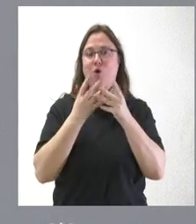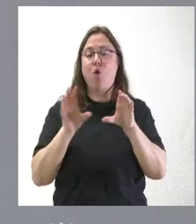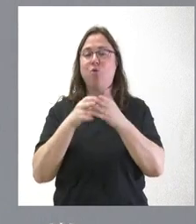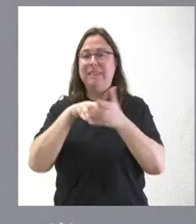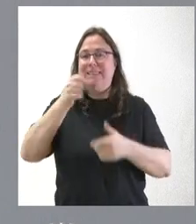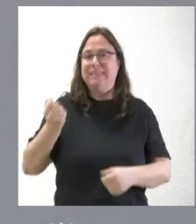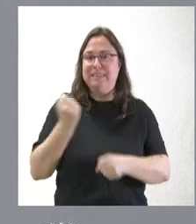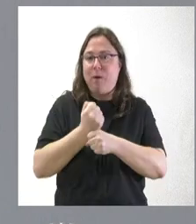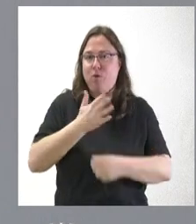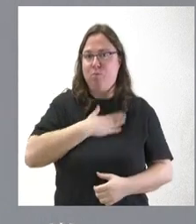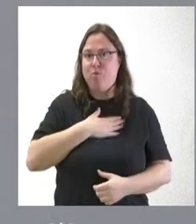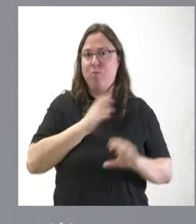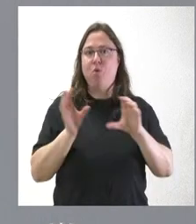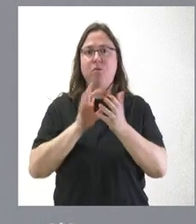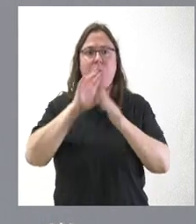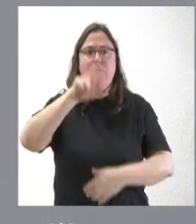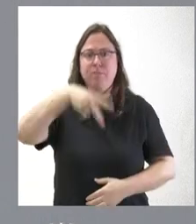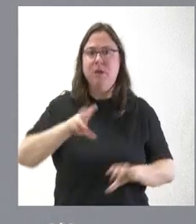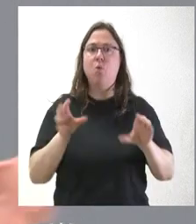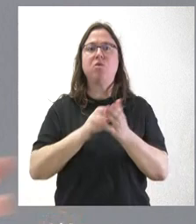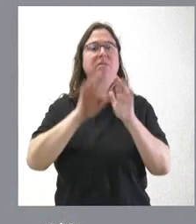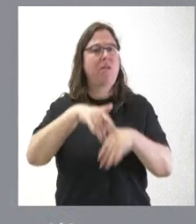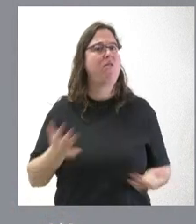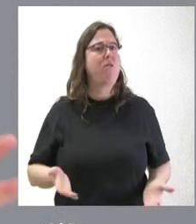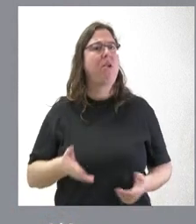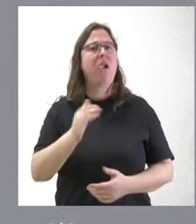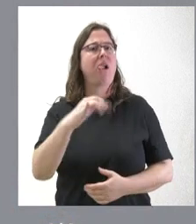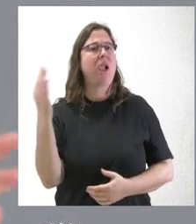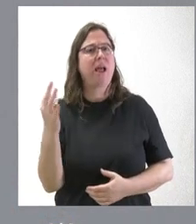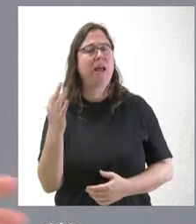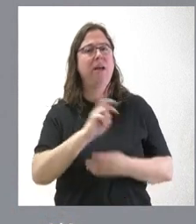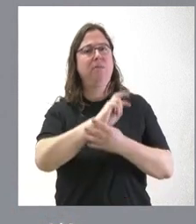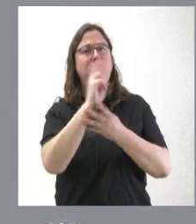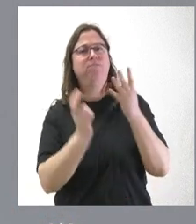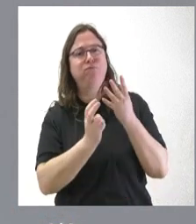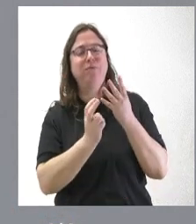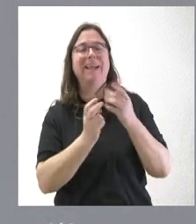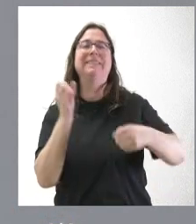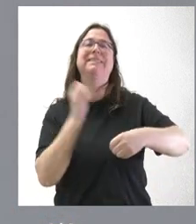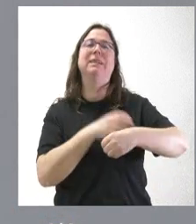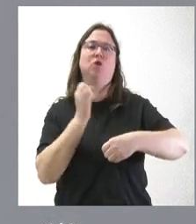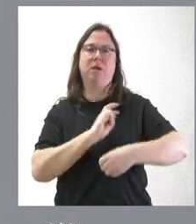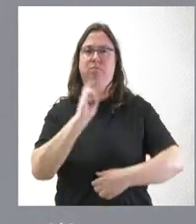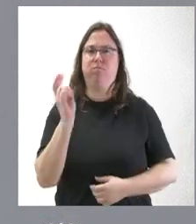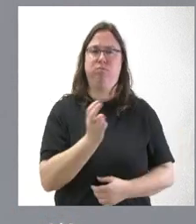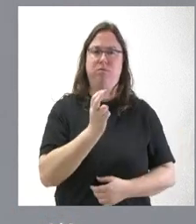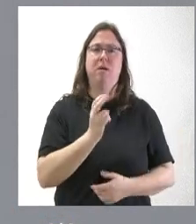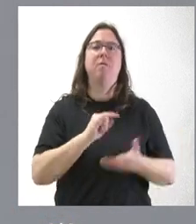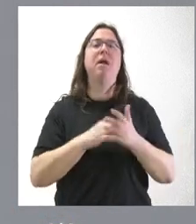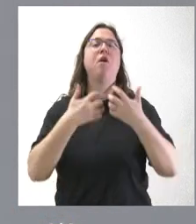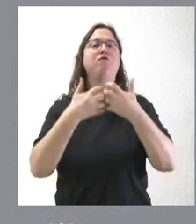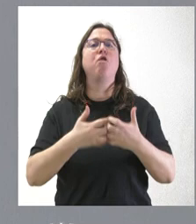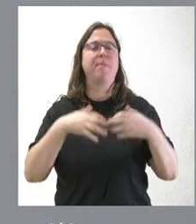trabajadores de la Junta de Castilla y León y es Junta de Castilla y León. Lo que tiene la Junta de Castilla y son diversas cuentas tesoreras para su funcionamiento ordinario.